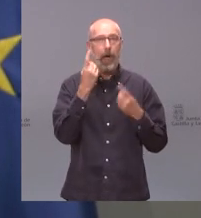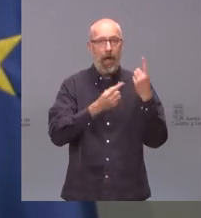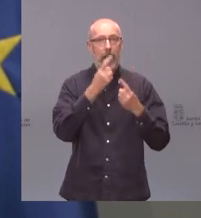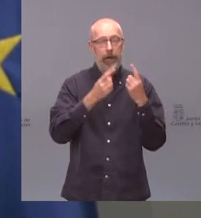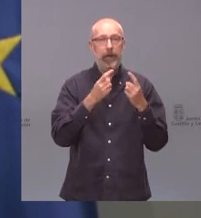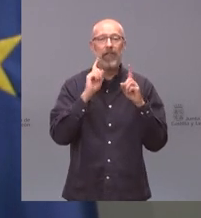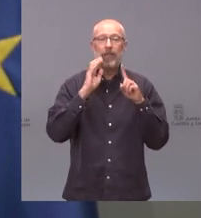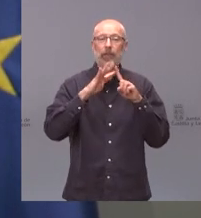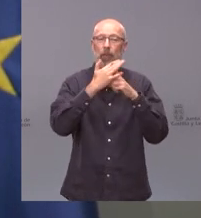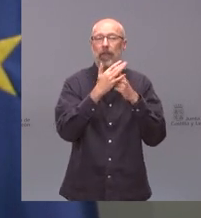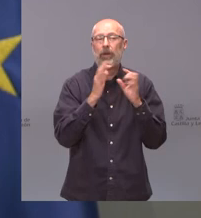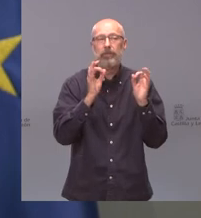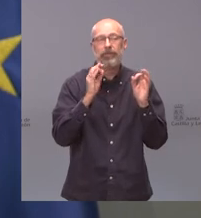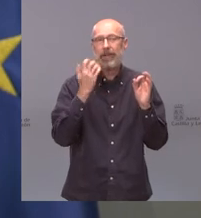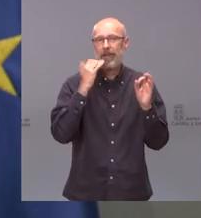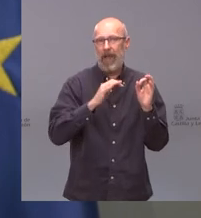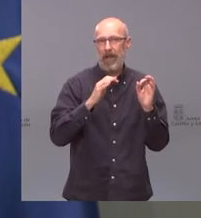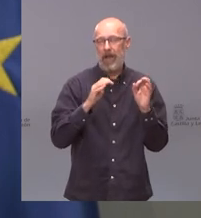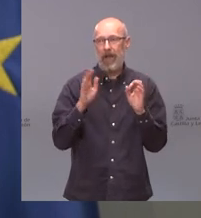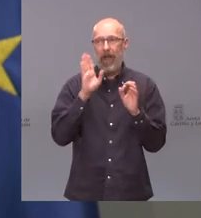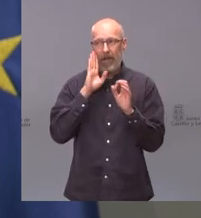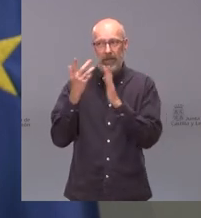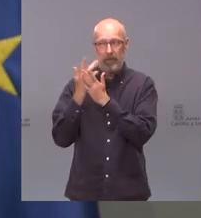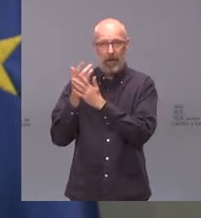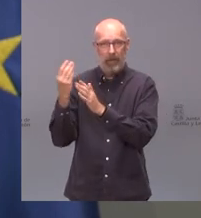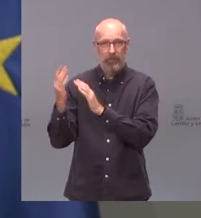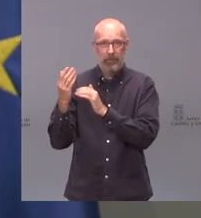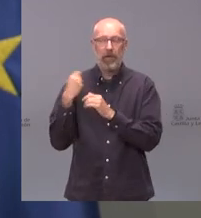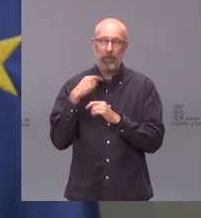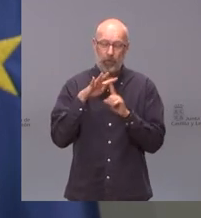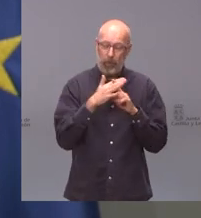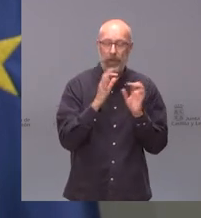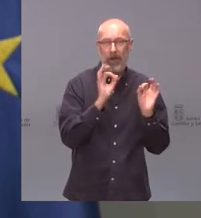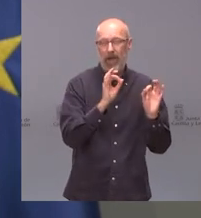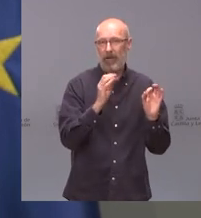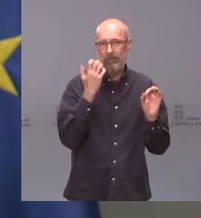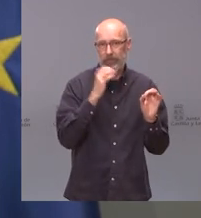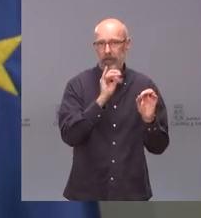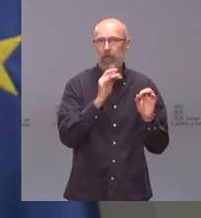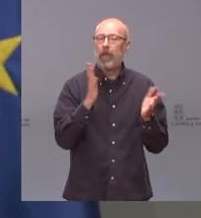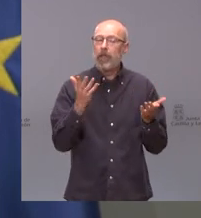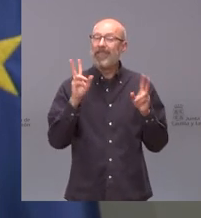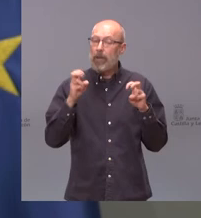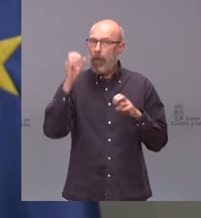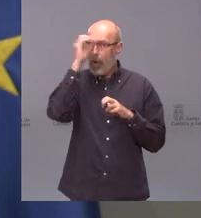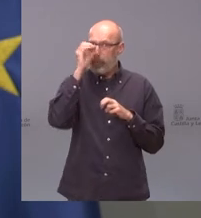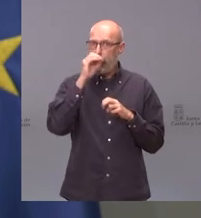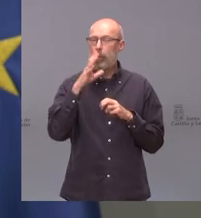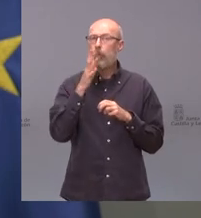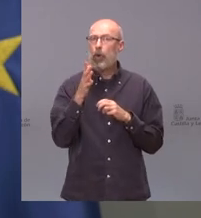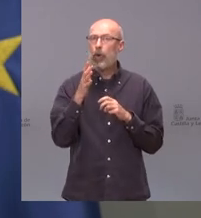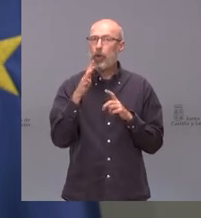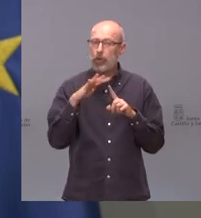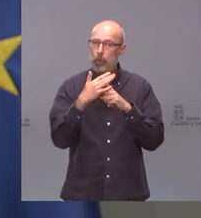señala y no deja de ser evidentemente una paradoja sobre qué opinión tenemos sobre lo que ocurre